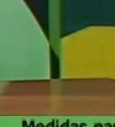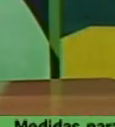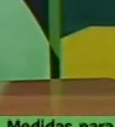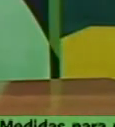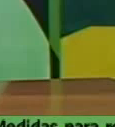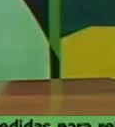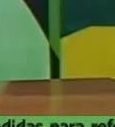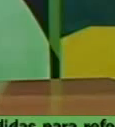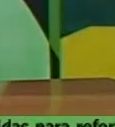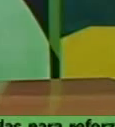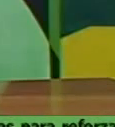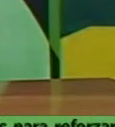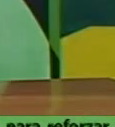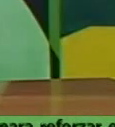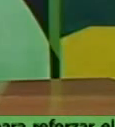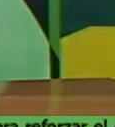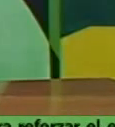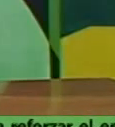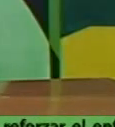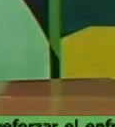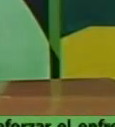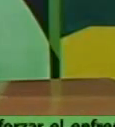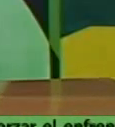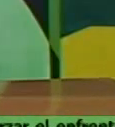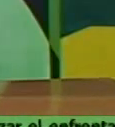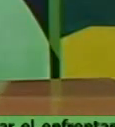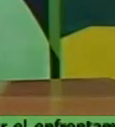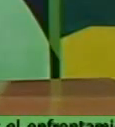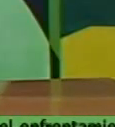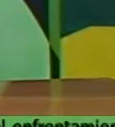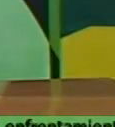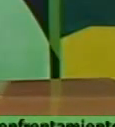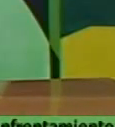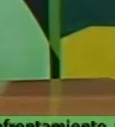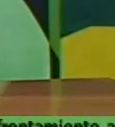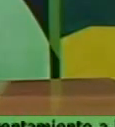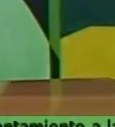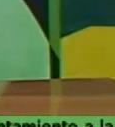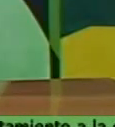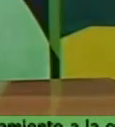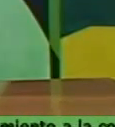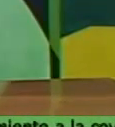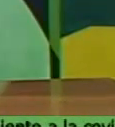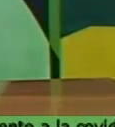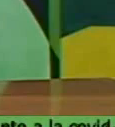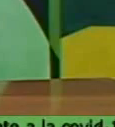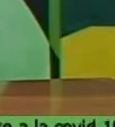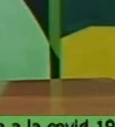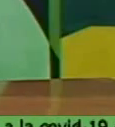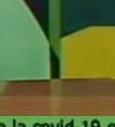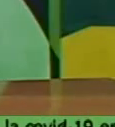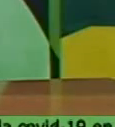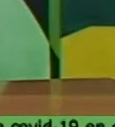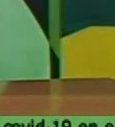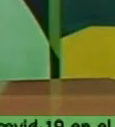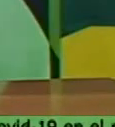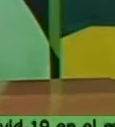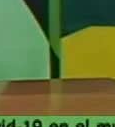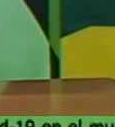personas naturales como para las personas jurídicas que comercialicen productos agropecuarios de forma minorista